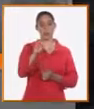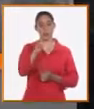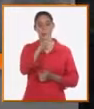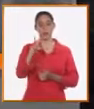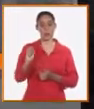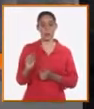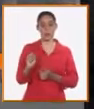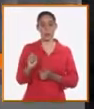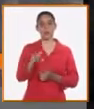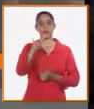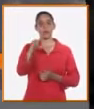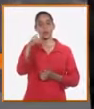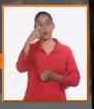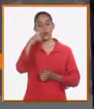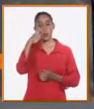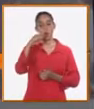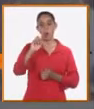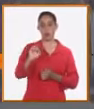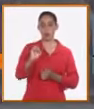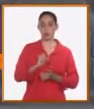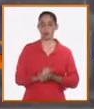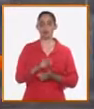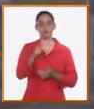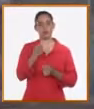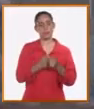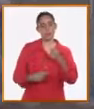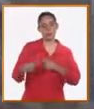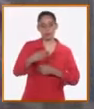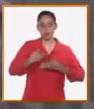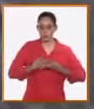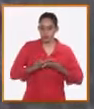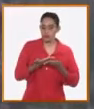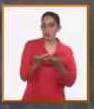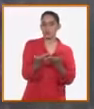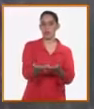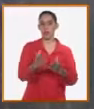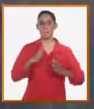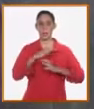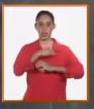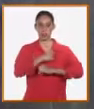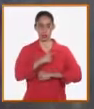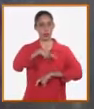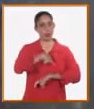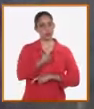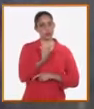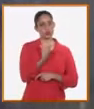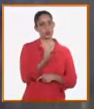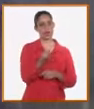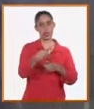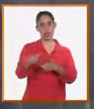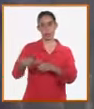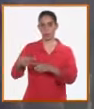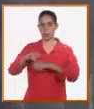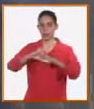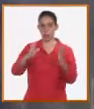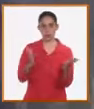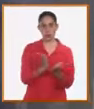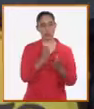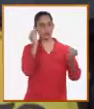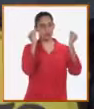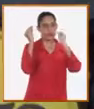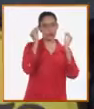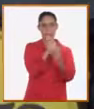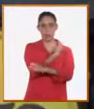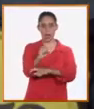otorgó este reconocimiento de patrimonio cultural y material de la humanidad a los saberes de los